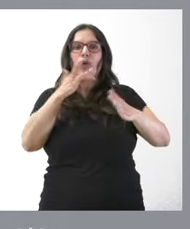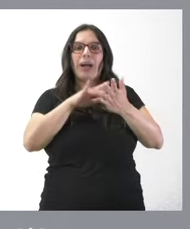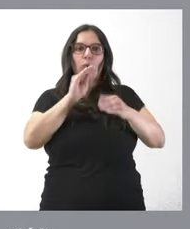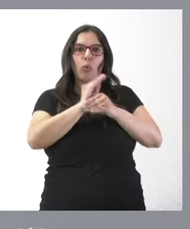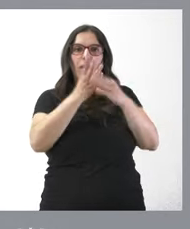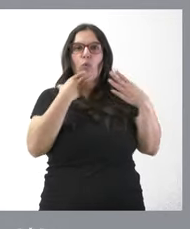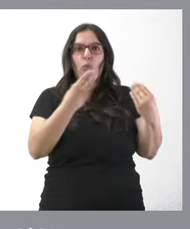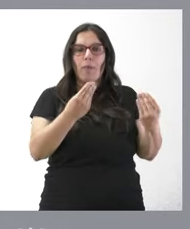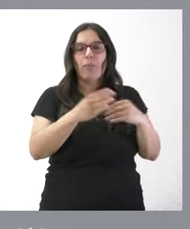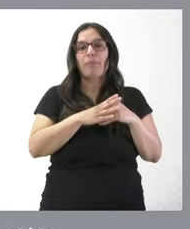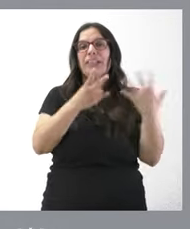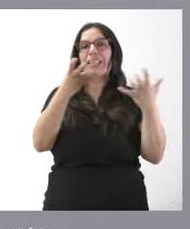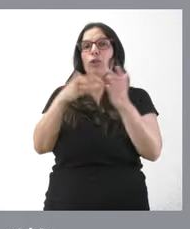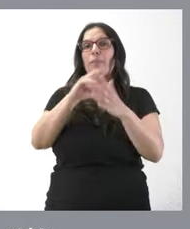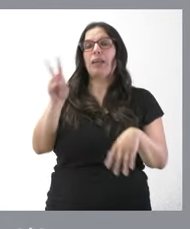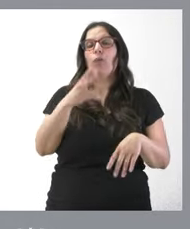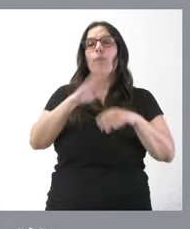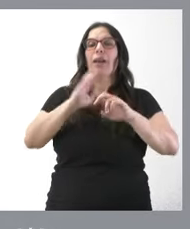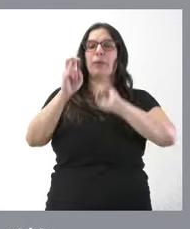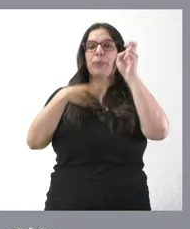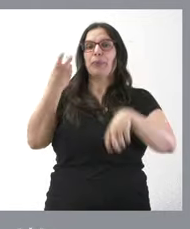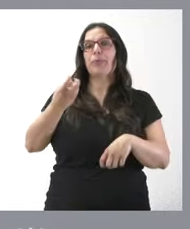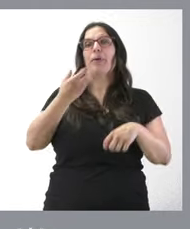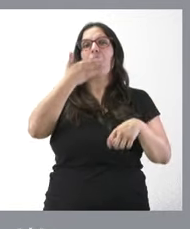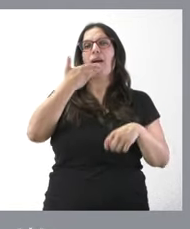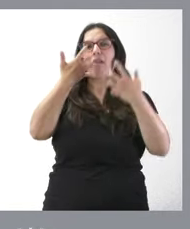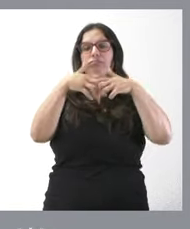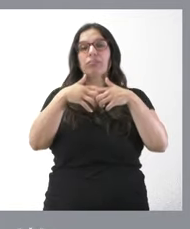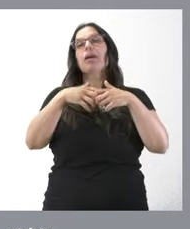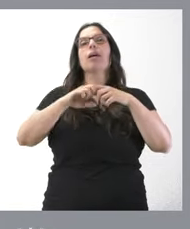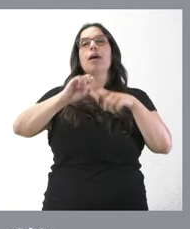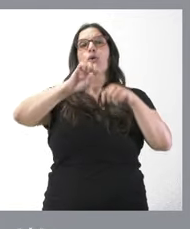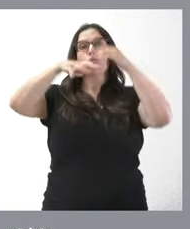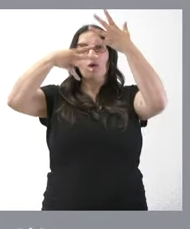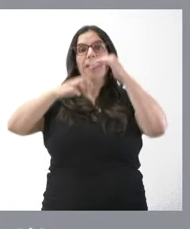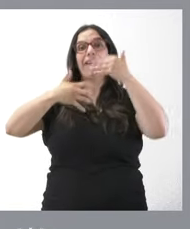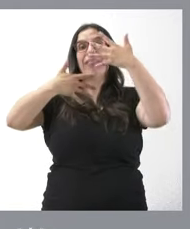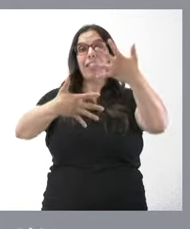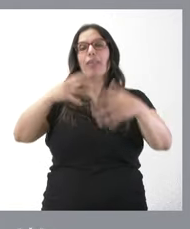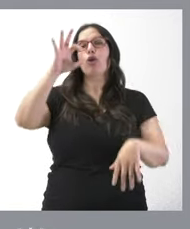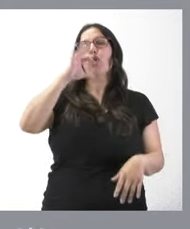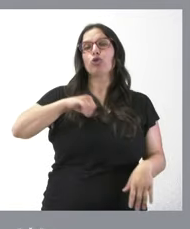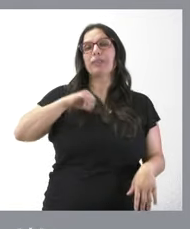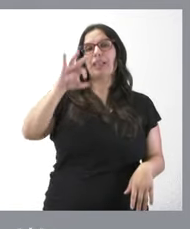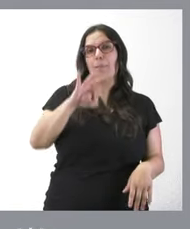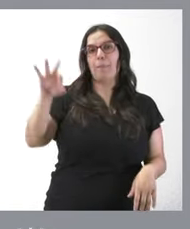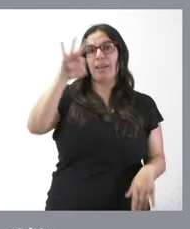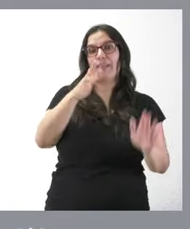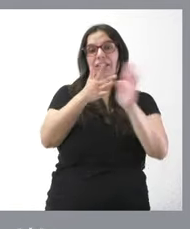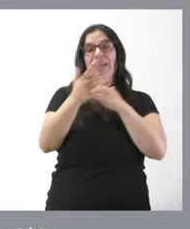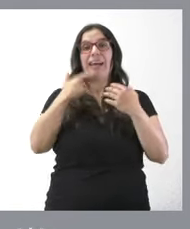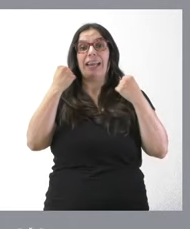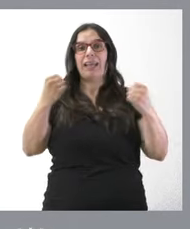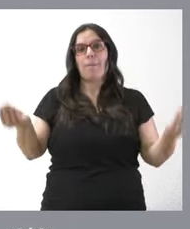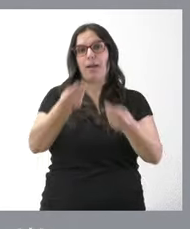700.000 euros para renovar la climatización en las plantas 9 y 10 del hospital de Palencia. Se mejora la eficiencia energética del